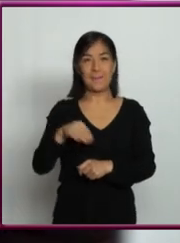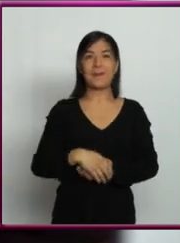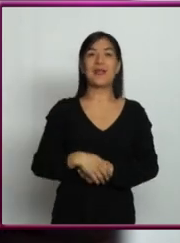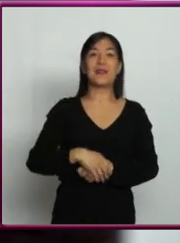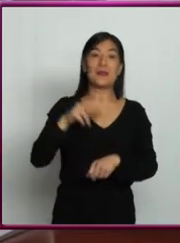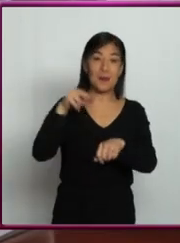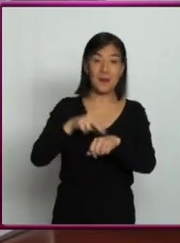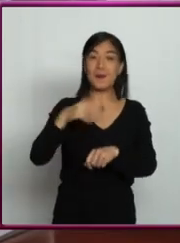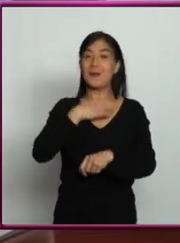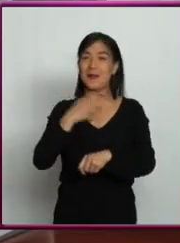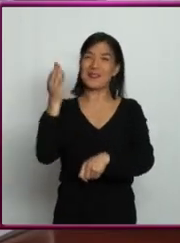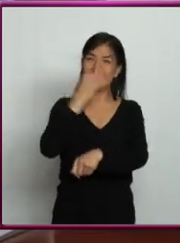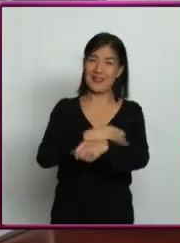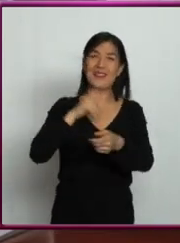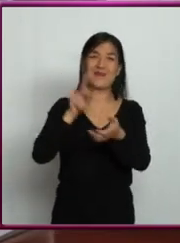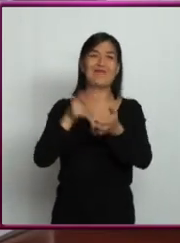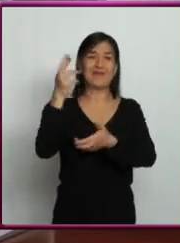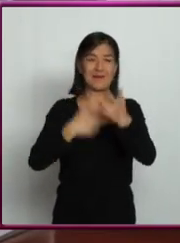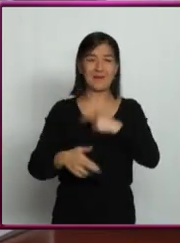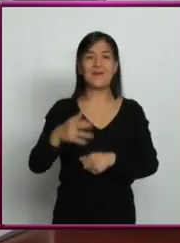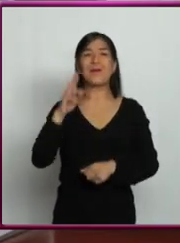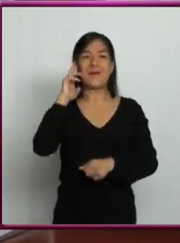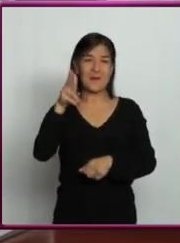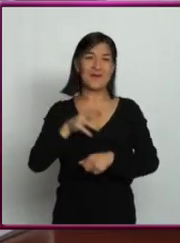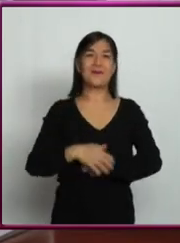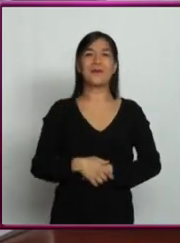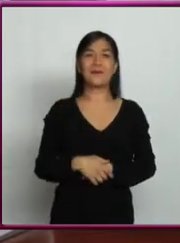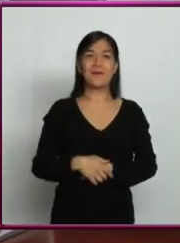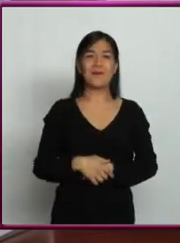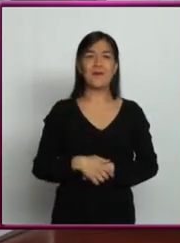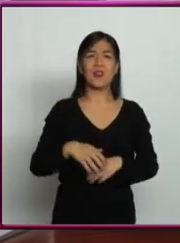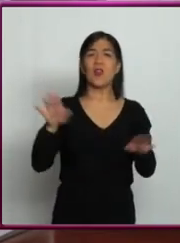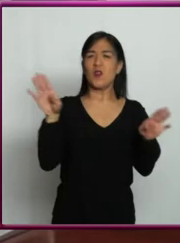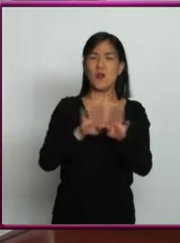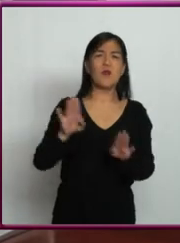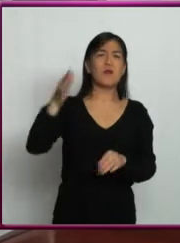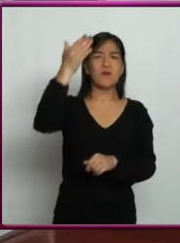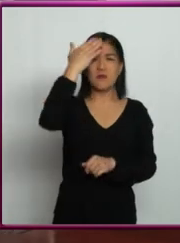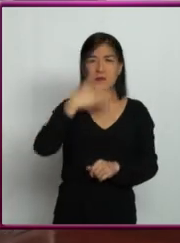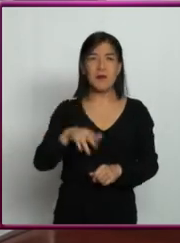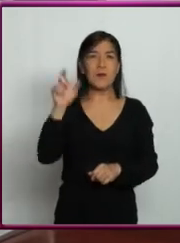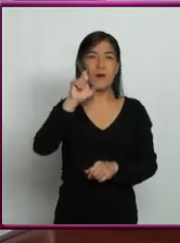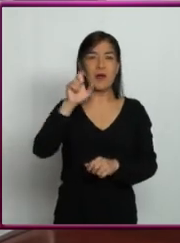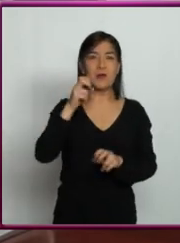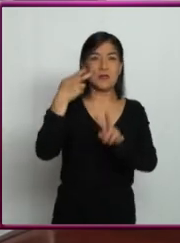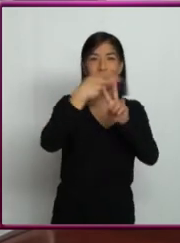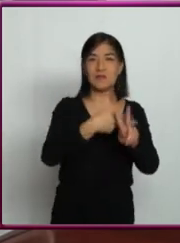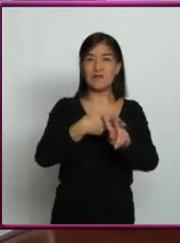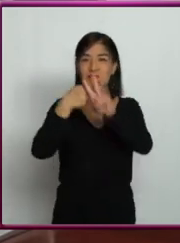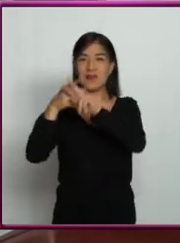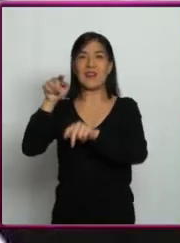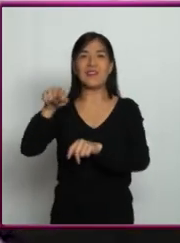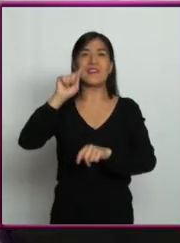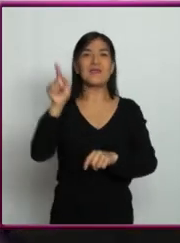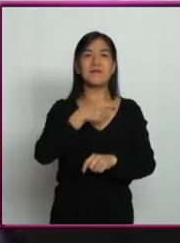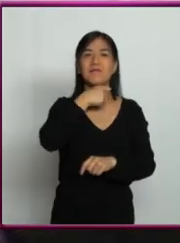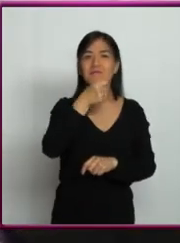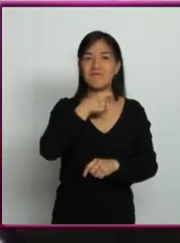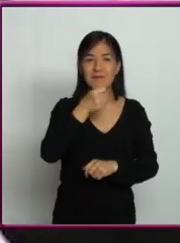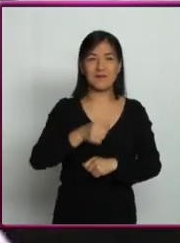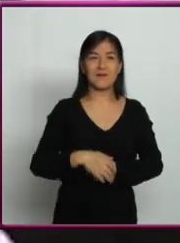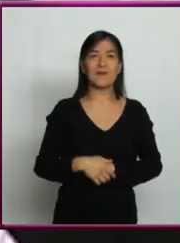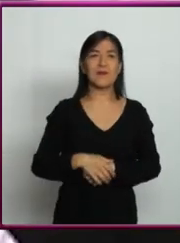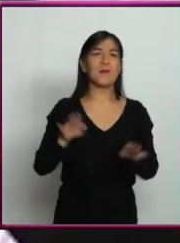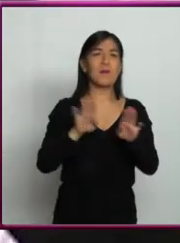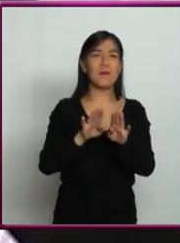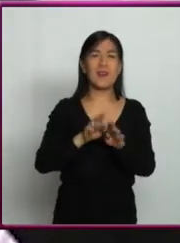buenas tardes otra vez. Hola, buenas tardes. Doctor, ¿cómo se sabe cuando una estrella es vieja? Mira, que primero hay